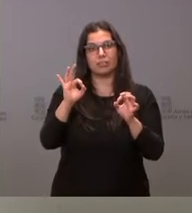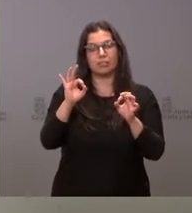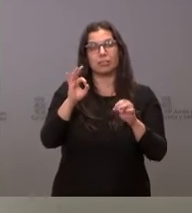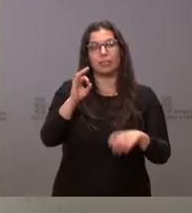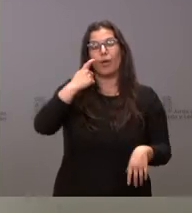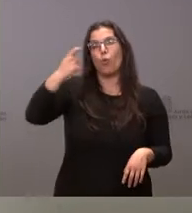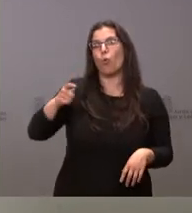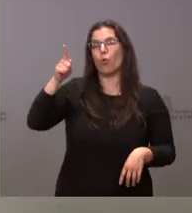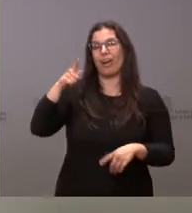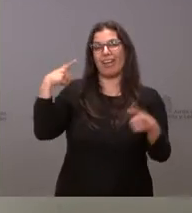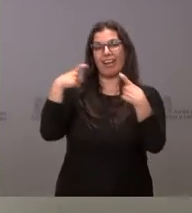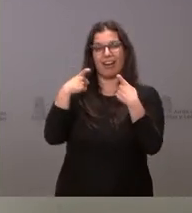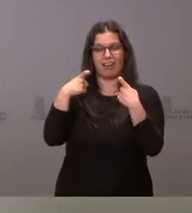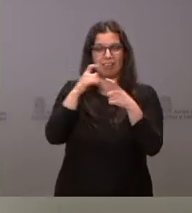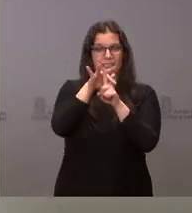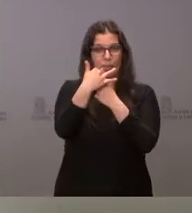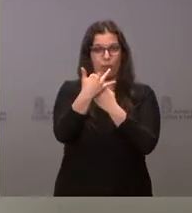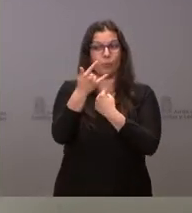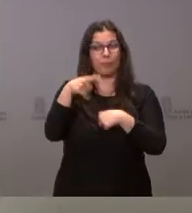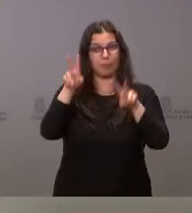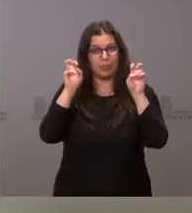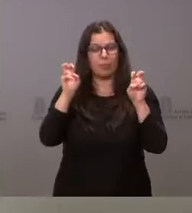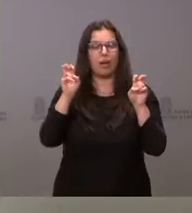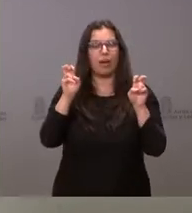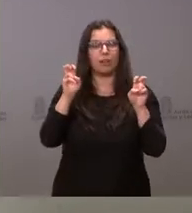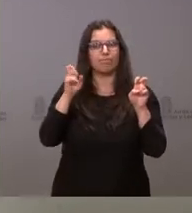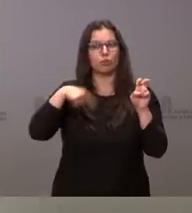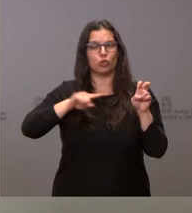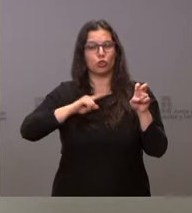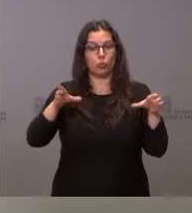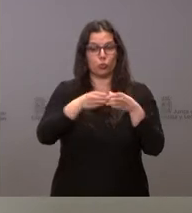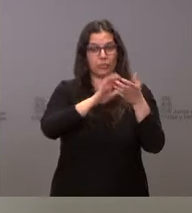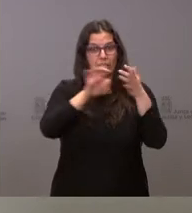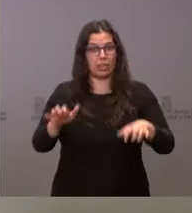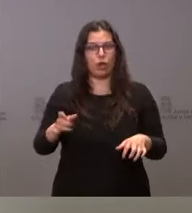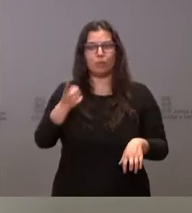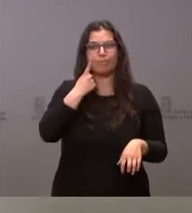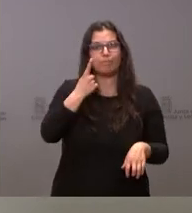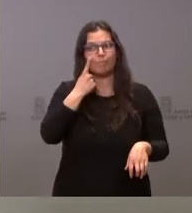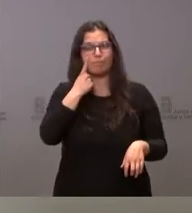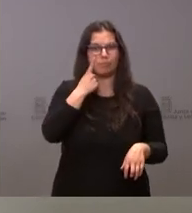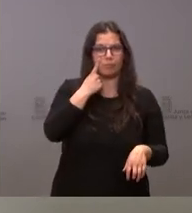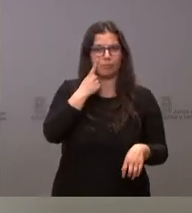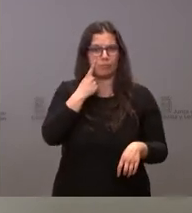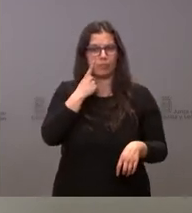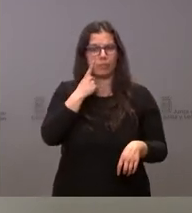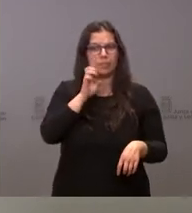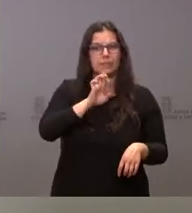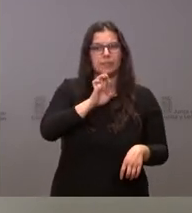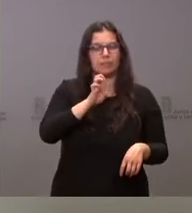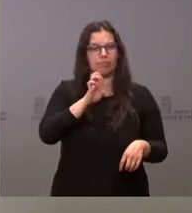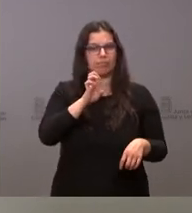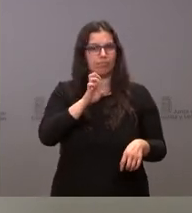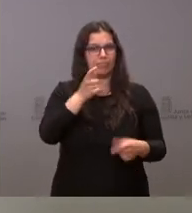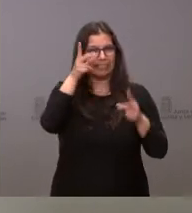Ucrania, que es una cuestión que seguimos desde la Junta de Castilla y León con mucho interés. A este